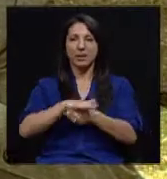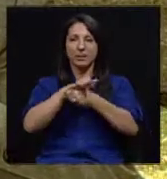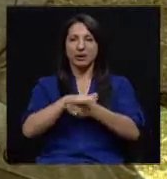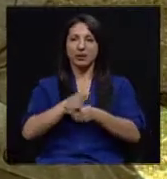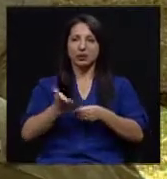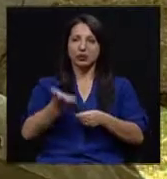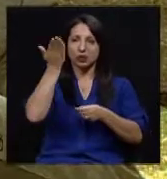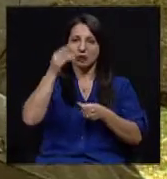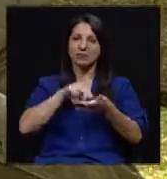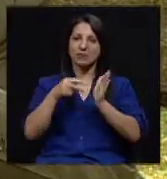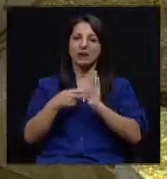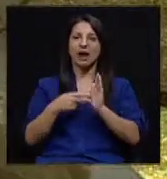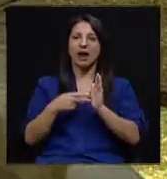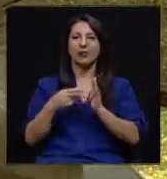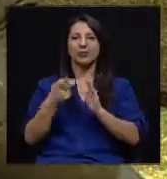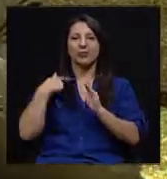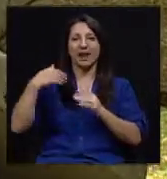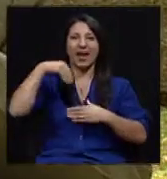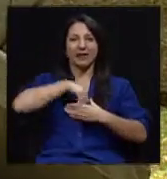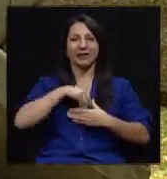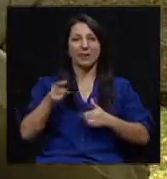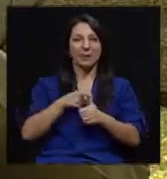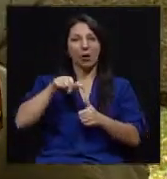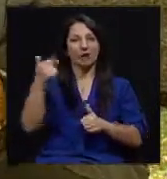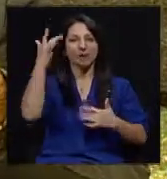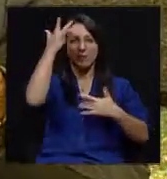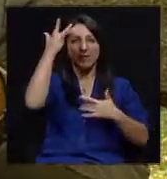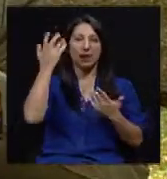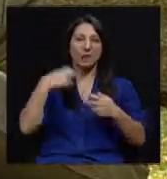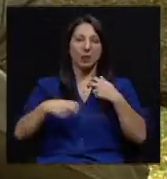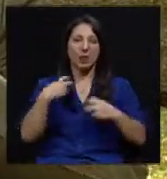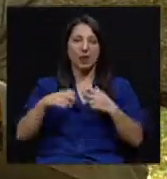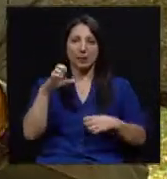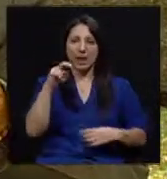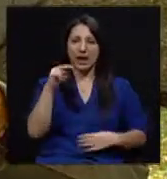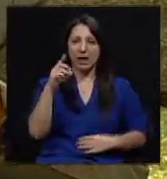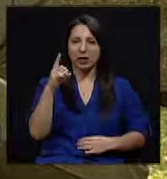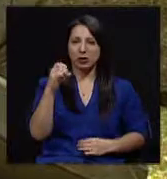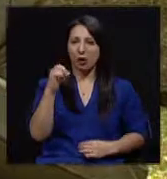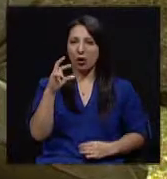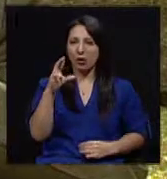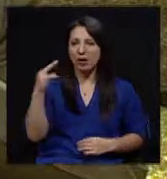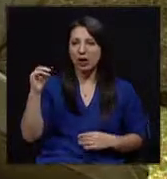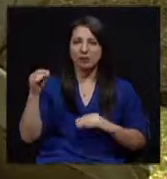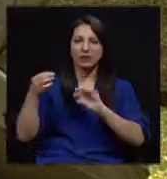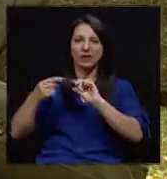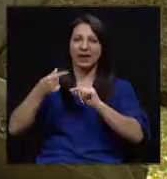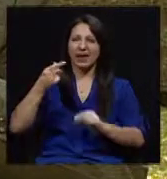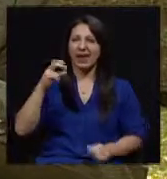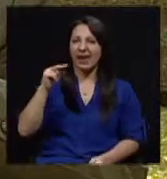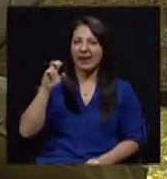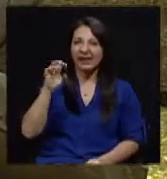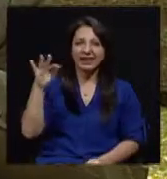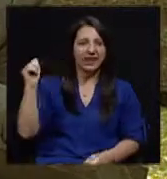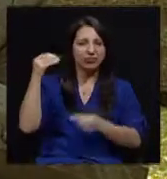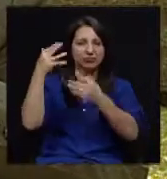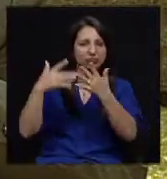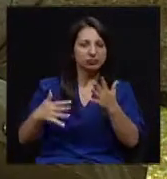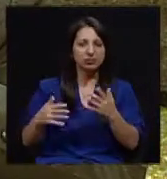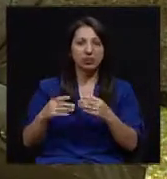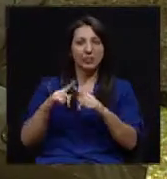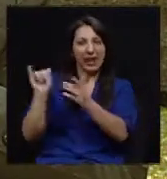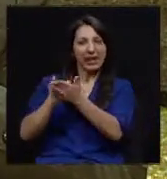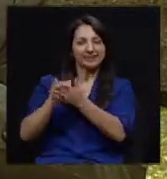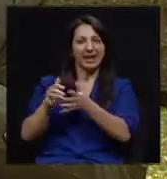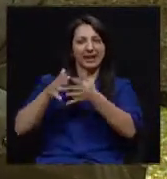es manifestación de alguna enfermedad de fondo. Problemas endocrinológicos, problemas genéticos, etcétera, etcétera, etcétera. Esas sin